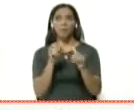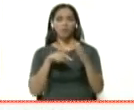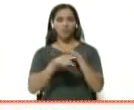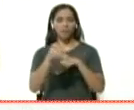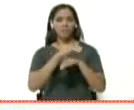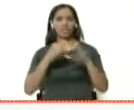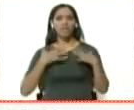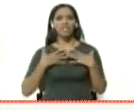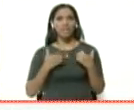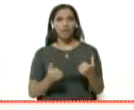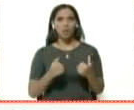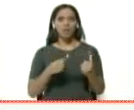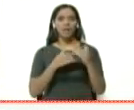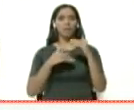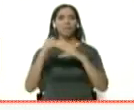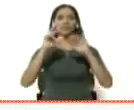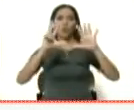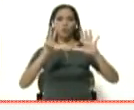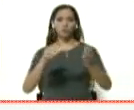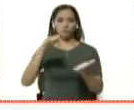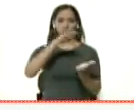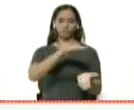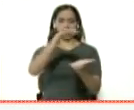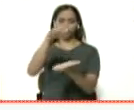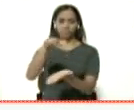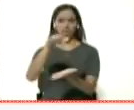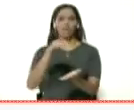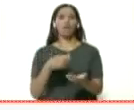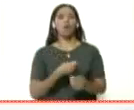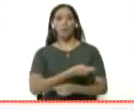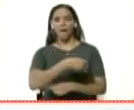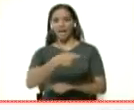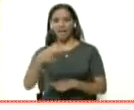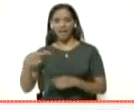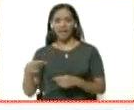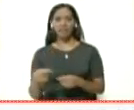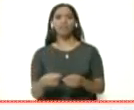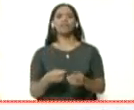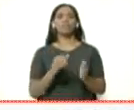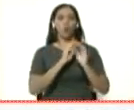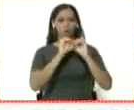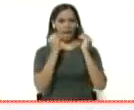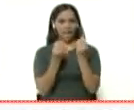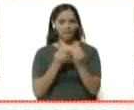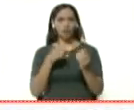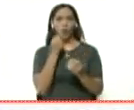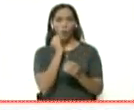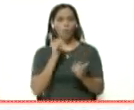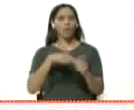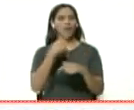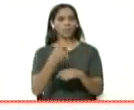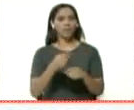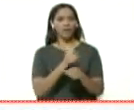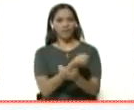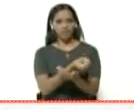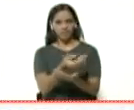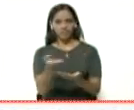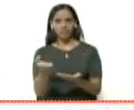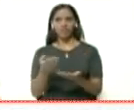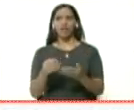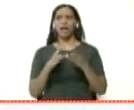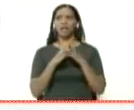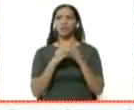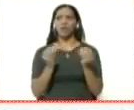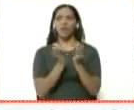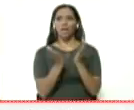Ministerio de Salud, en el piso 8 le entregamos un lote para que lo pueda distribuir y se organiza con otros jóvenes para la distribución a